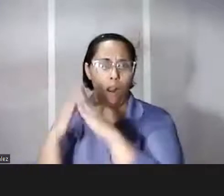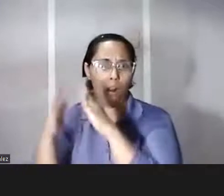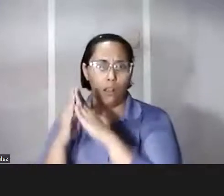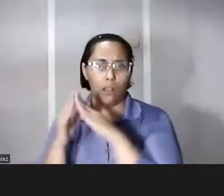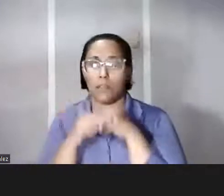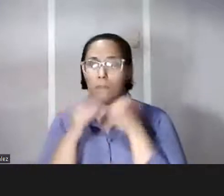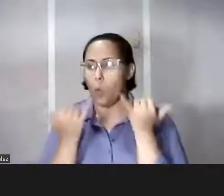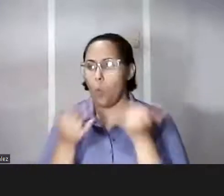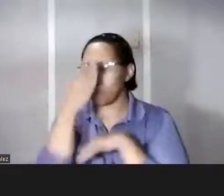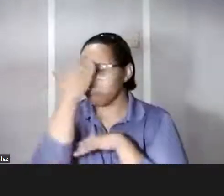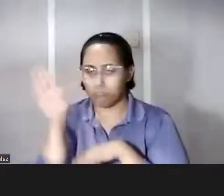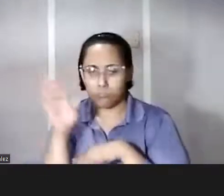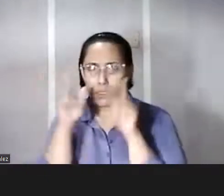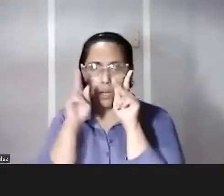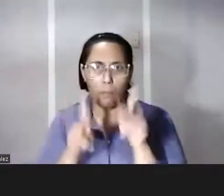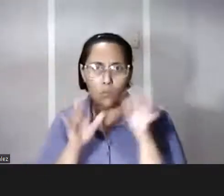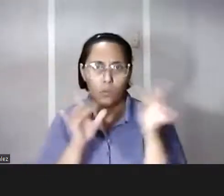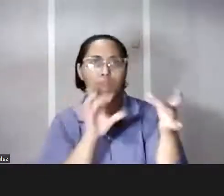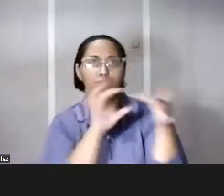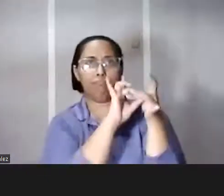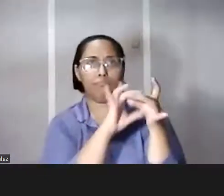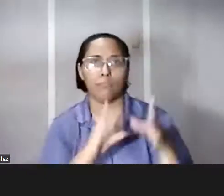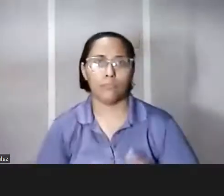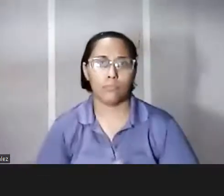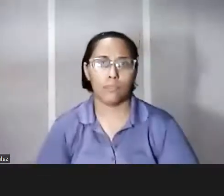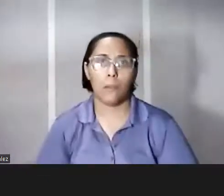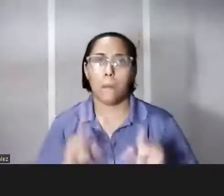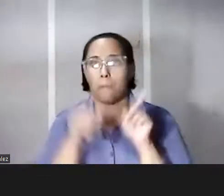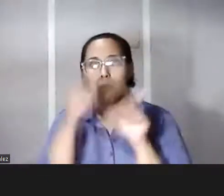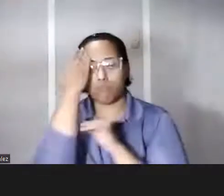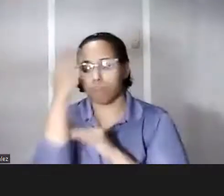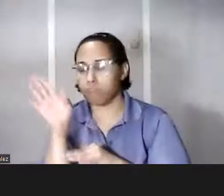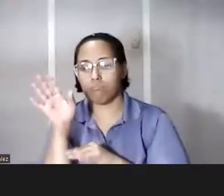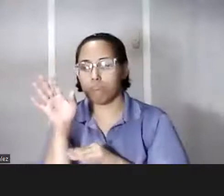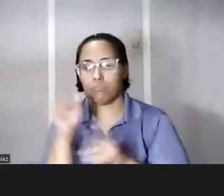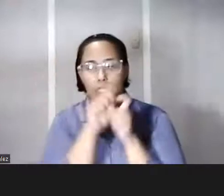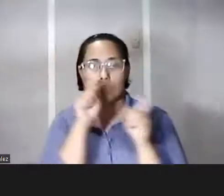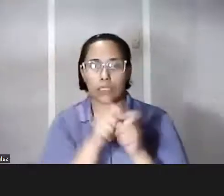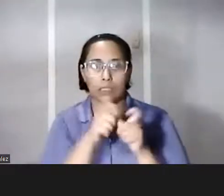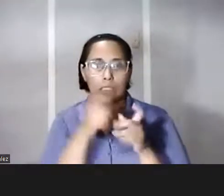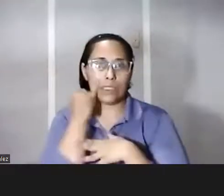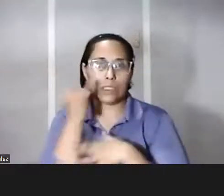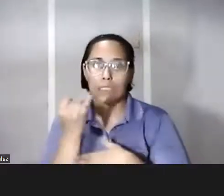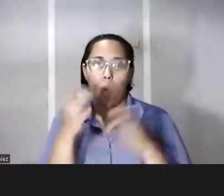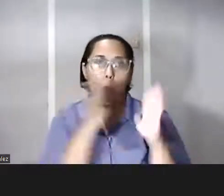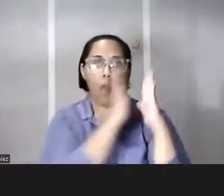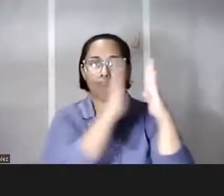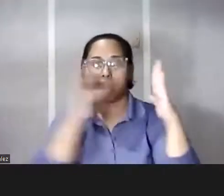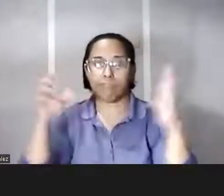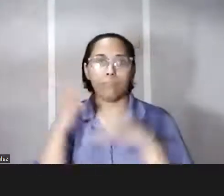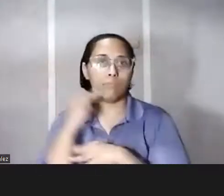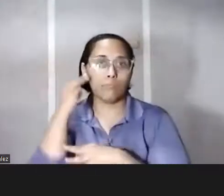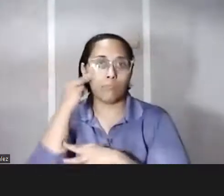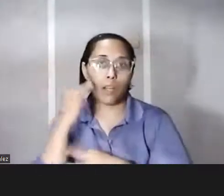no sé si la persona está ya conectada pero desconozco si hay alguna librería en Mayagüez y